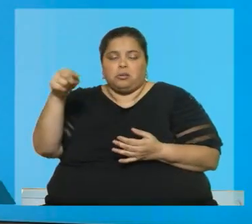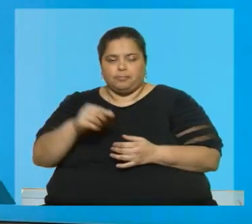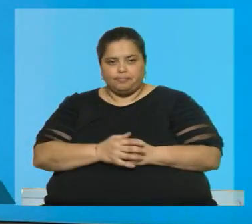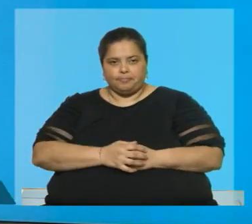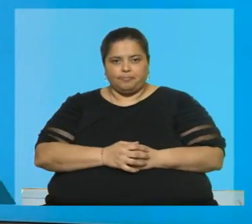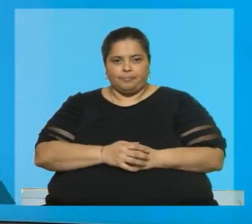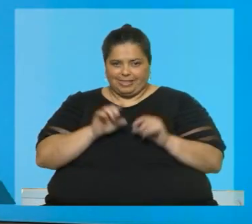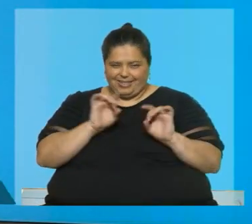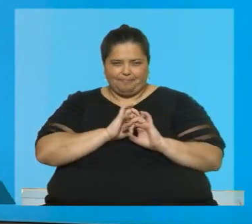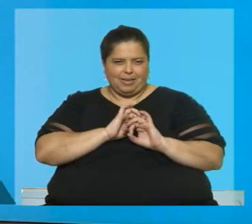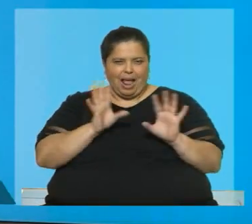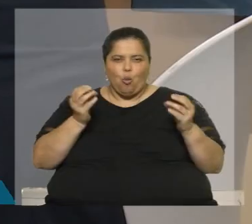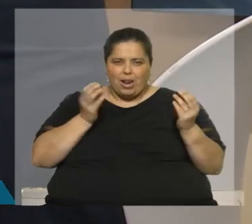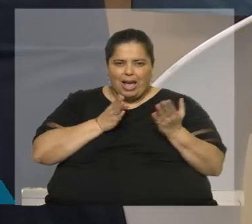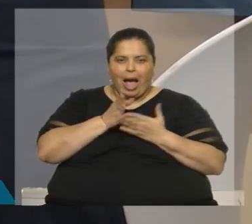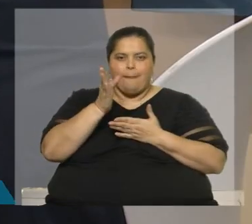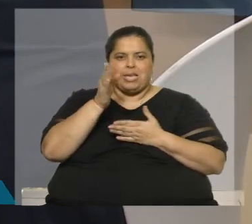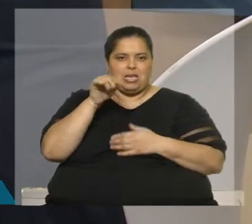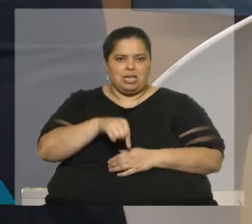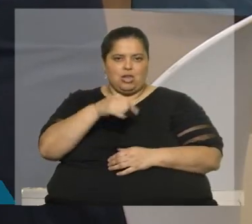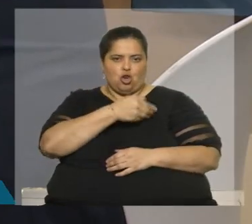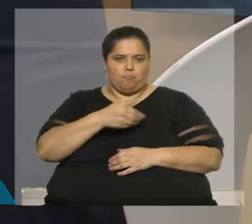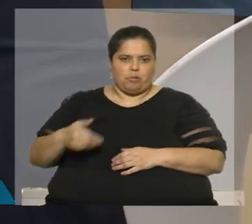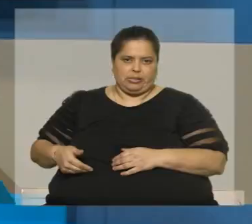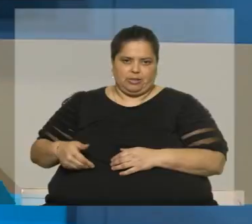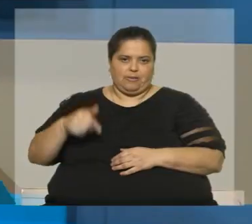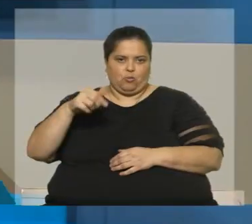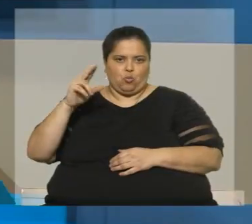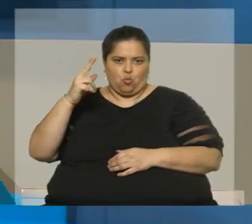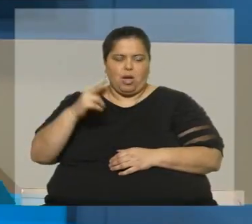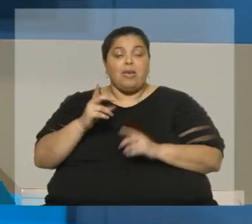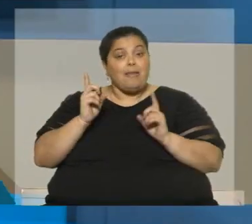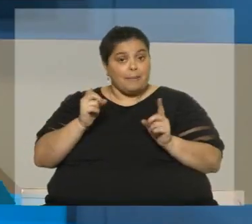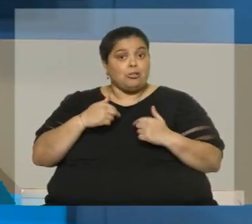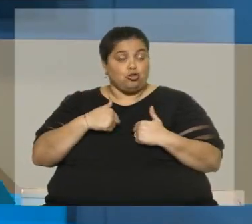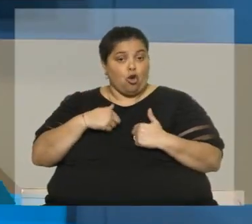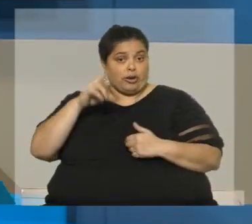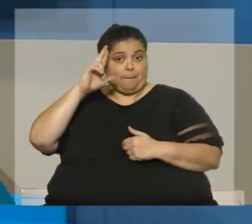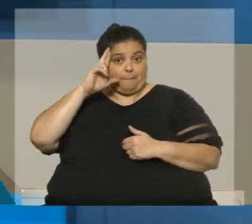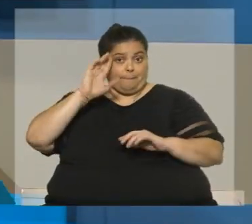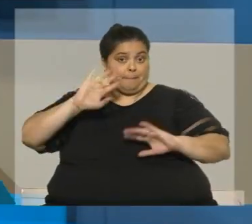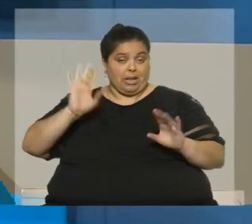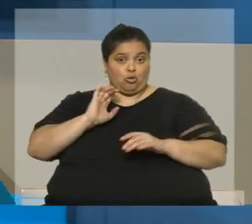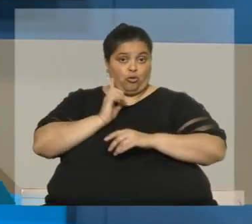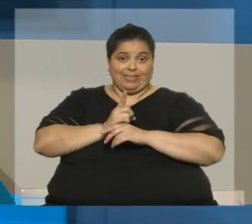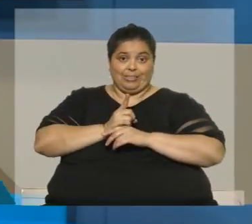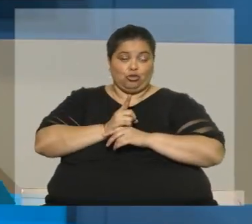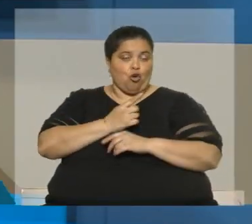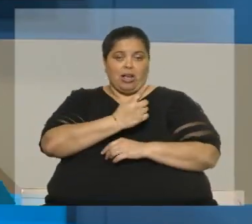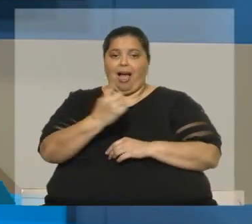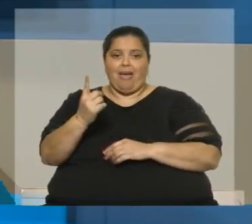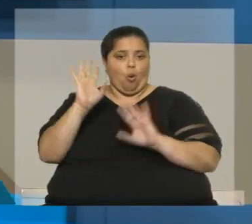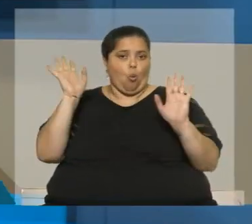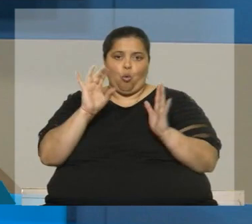Ahí está claro el camino que quiere tomar la administración de Uruguay. Sí, yo puedo añadir. Primero, respeto absoluto a las decisiones soberanas de un país como Uruguay.